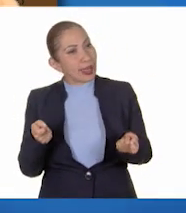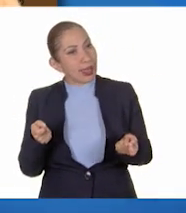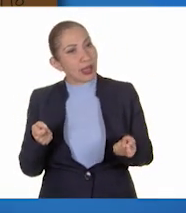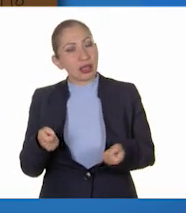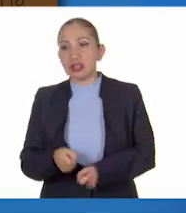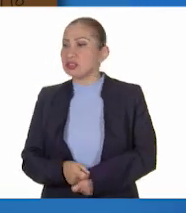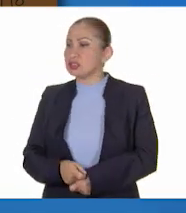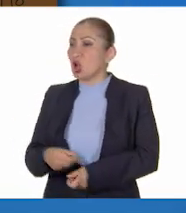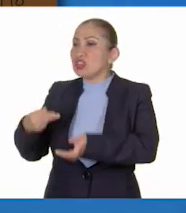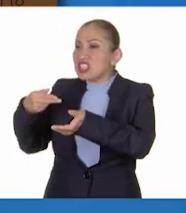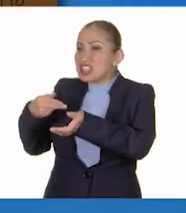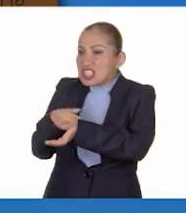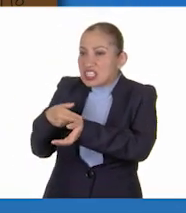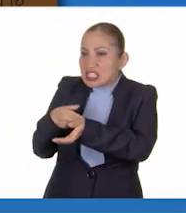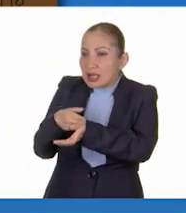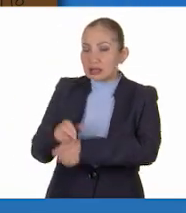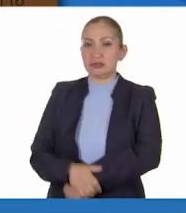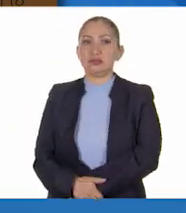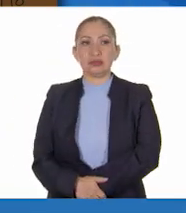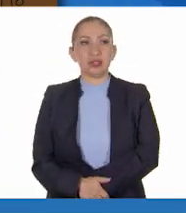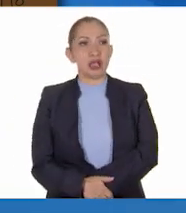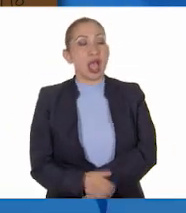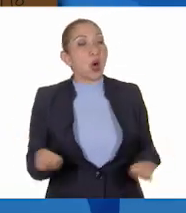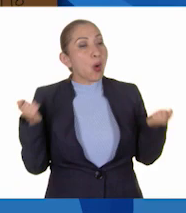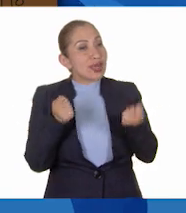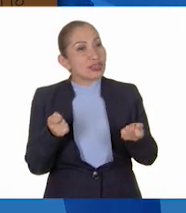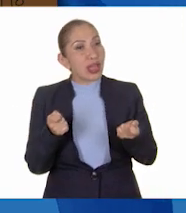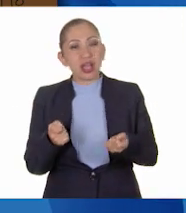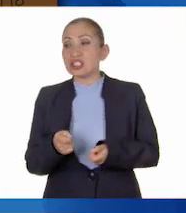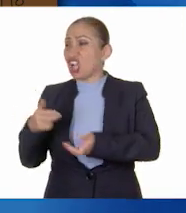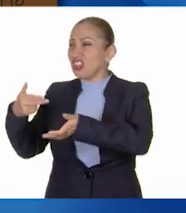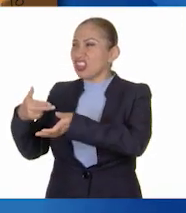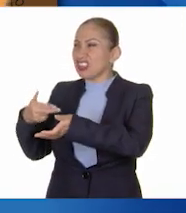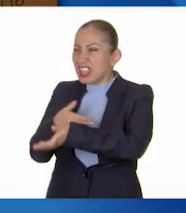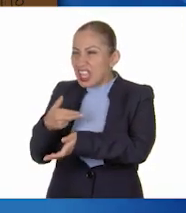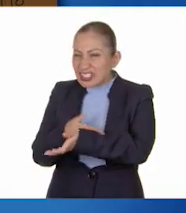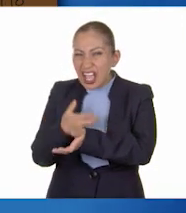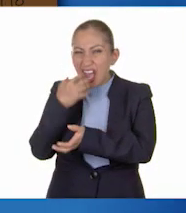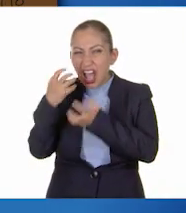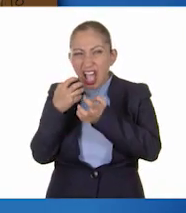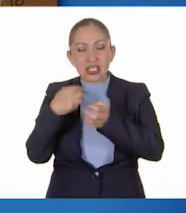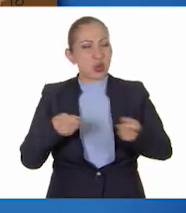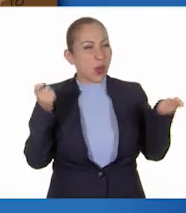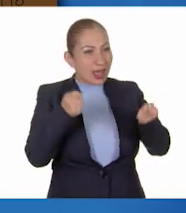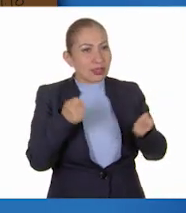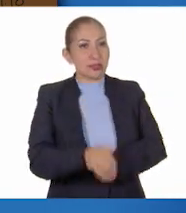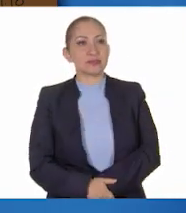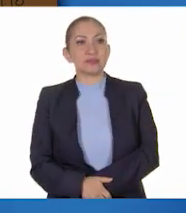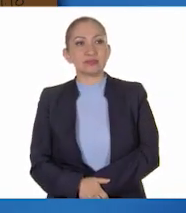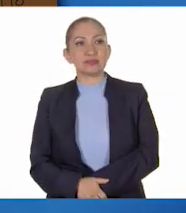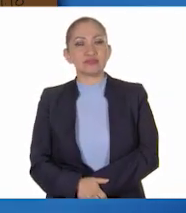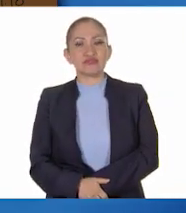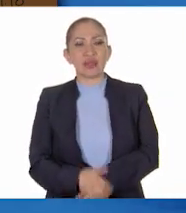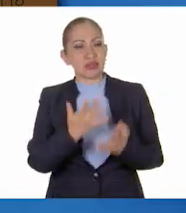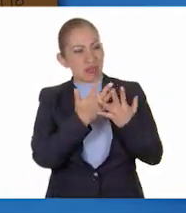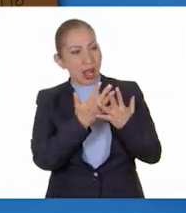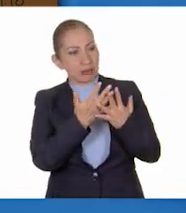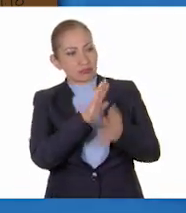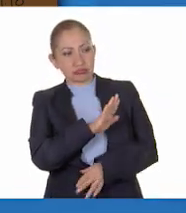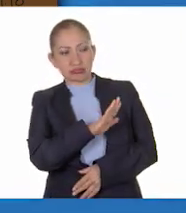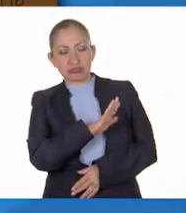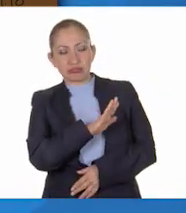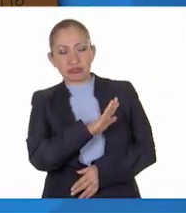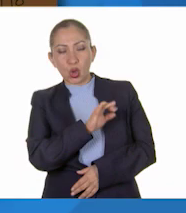cuerda! ¡Escondidillas! ¡Cuerda! ¡Escondidillas! ¡Espera, Cupertino!